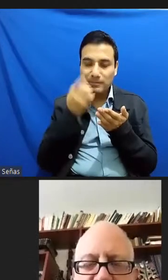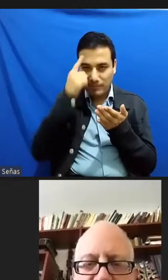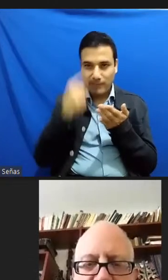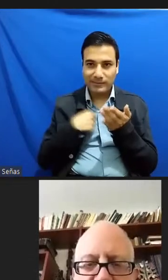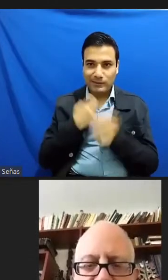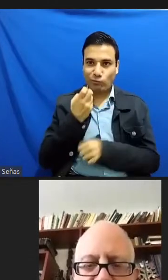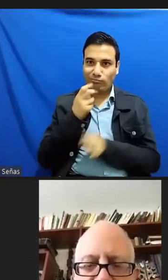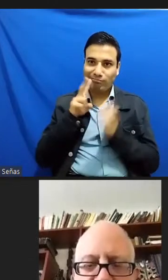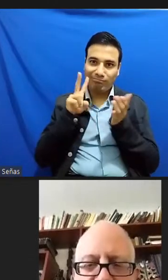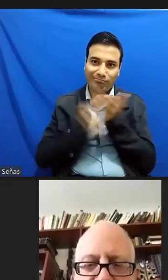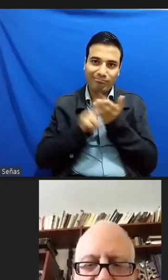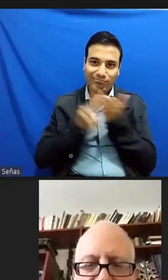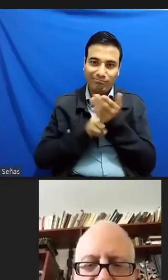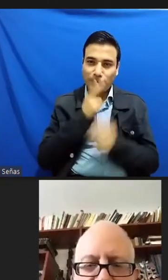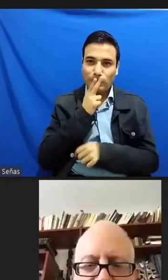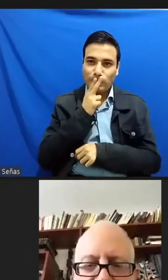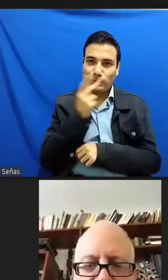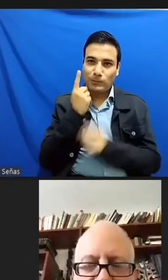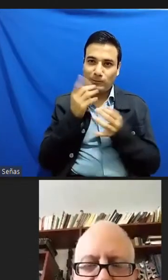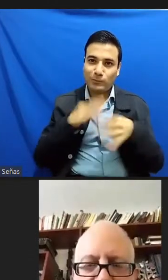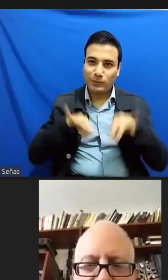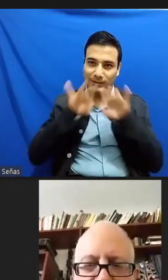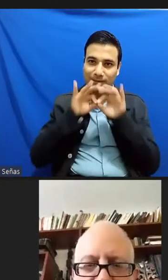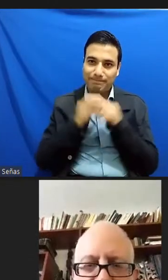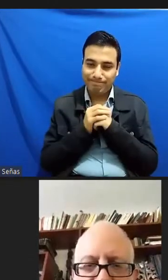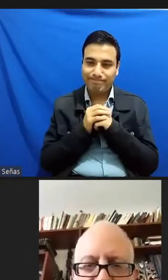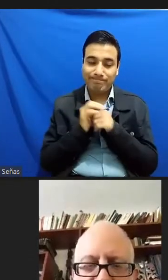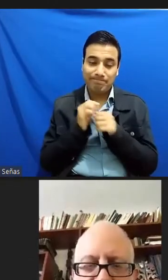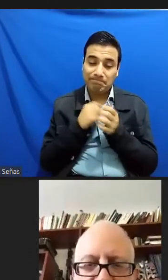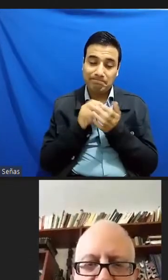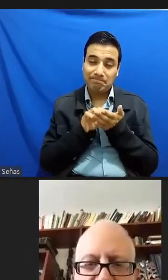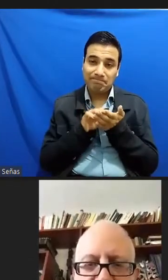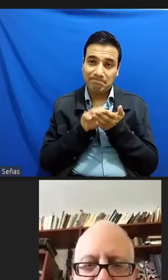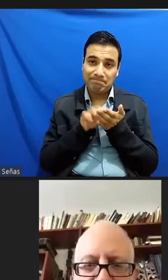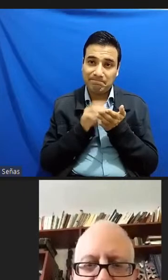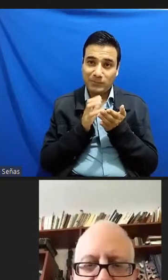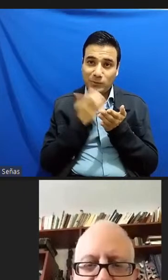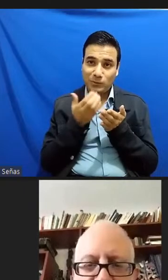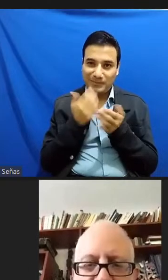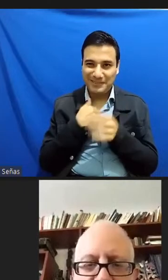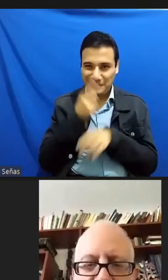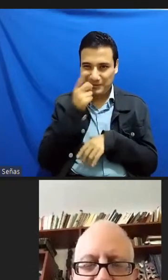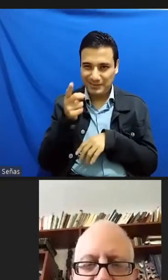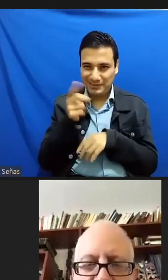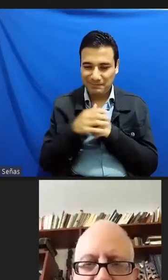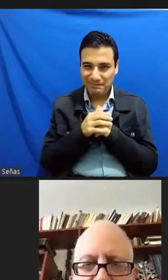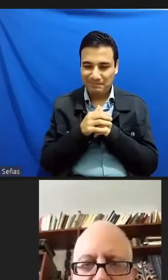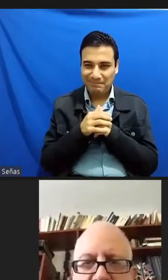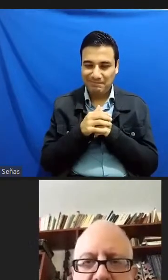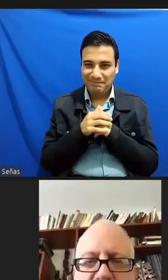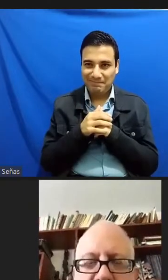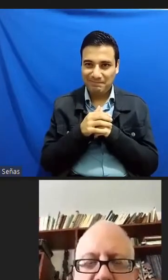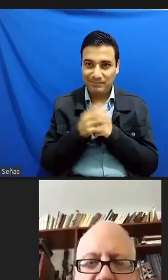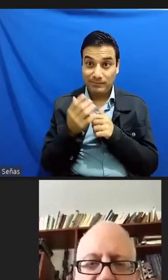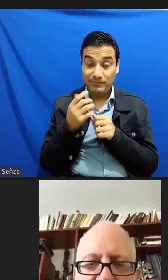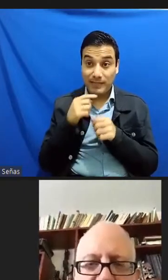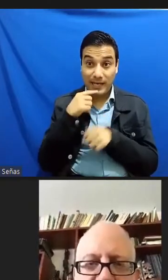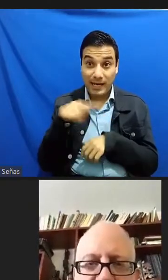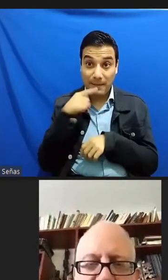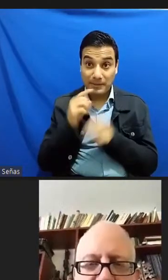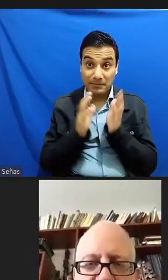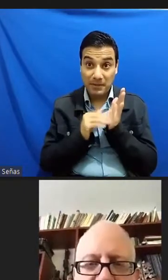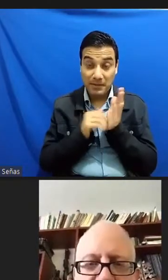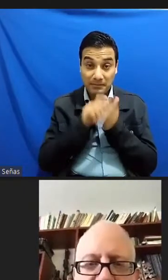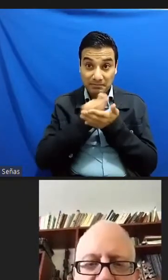el instrumento fundamental de escritura ¿no? porque como repito no puedo escribir con lápiz y papel ¿no? o sea no